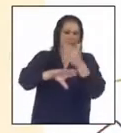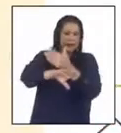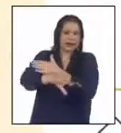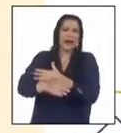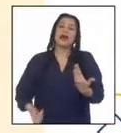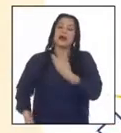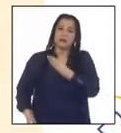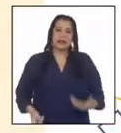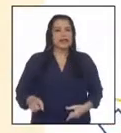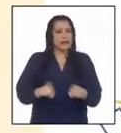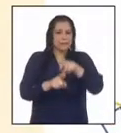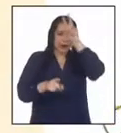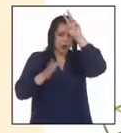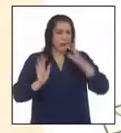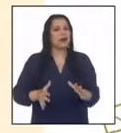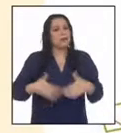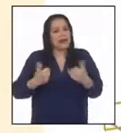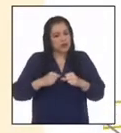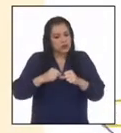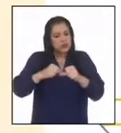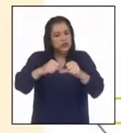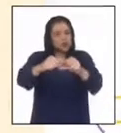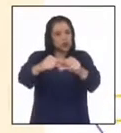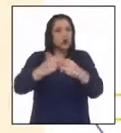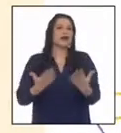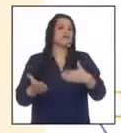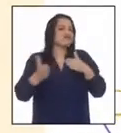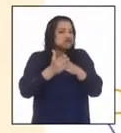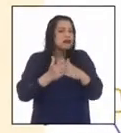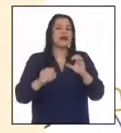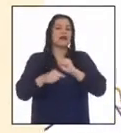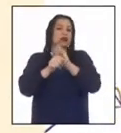gobierno para seguir haciendo frente al problema de la pandemia del COVID-19.